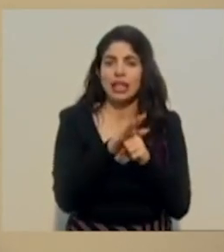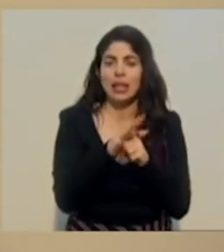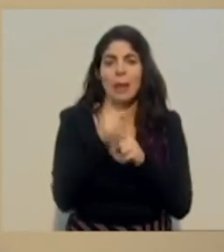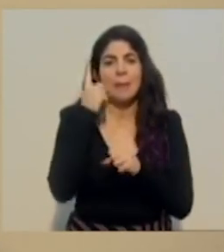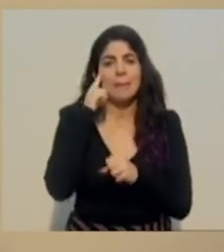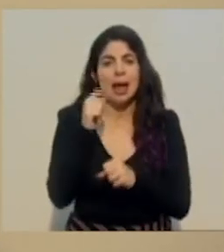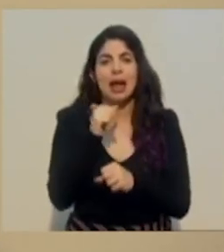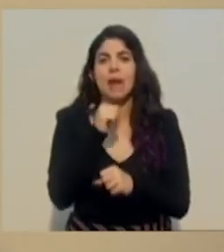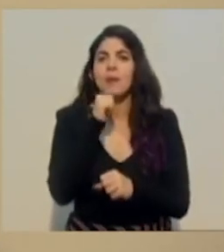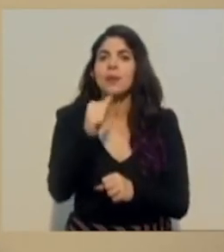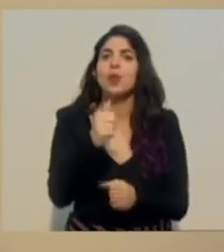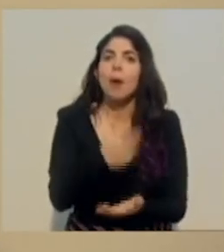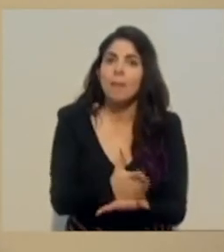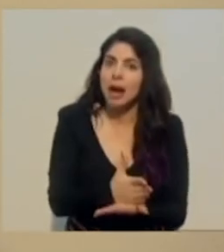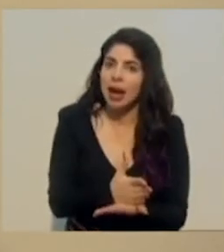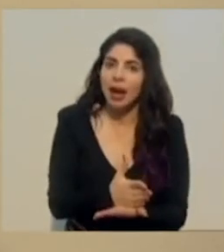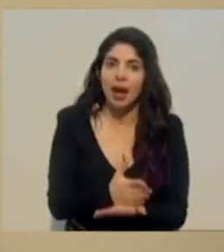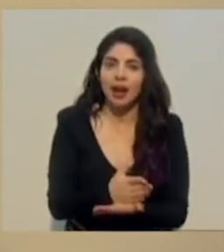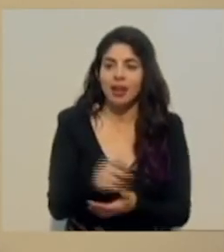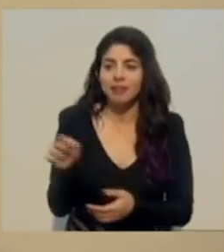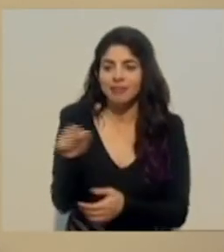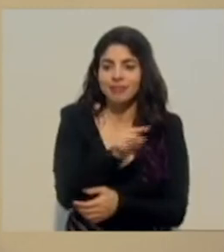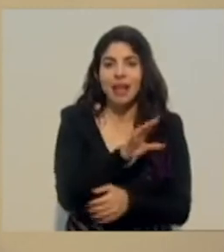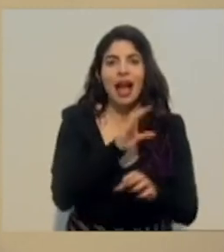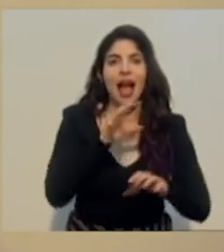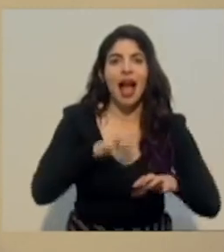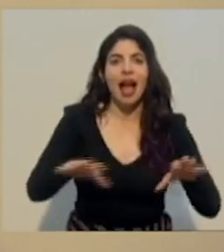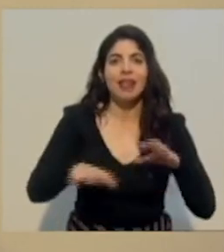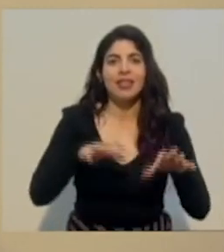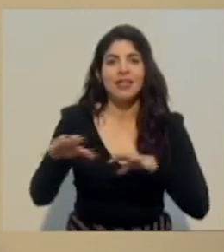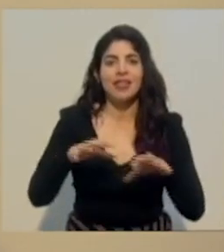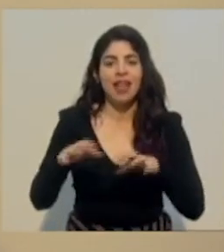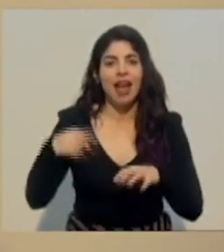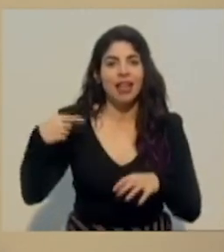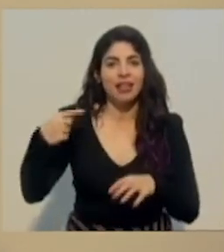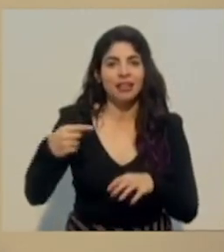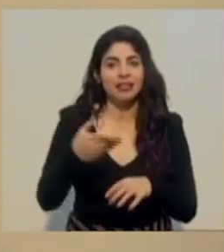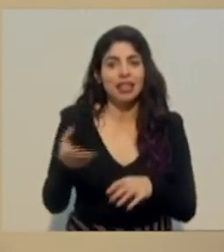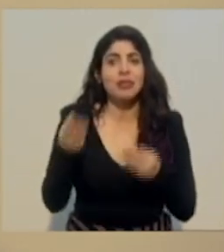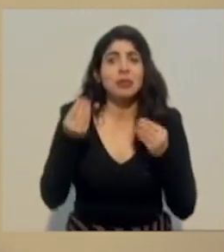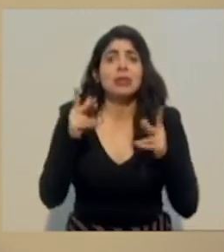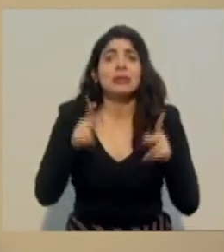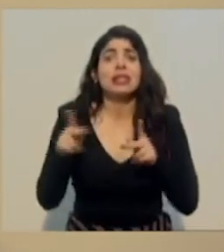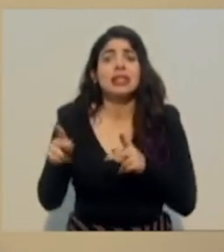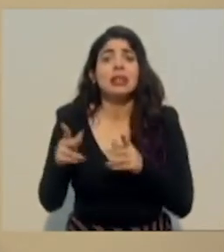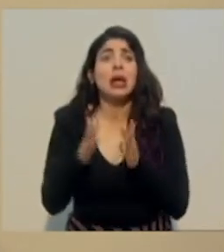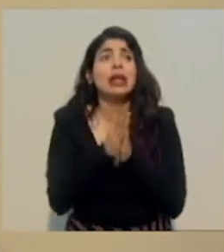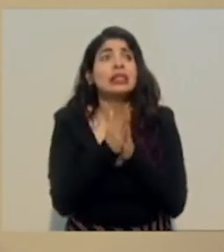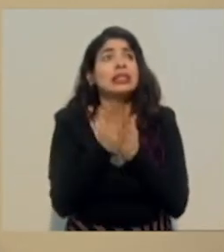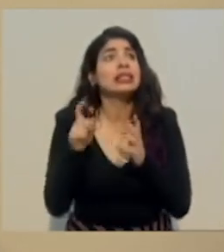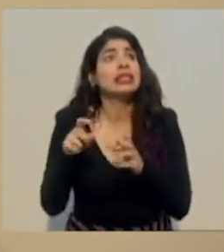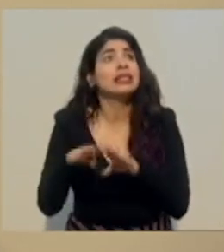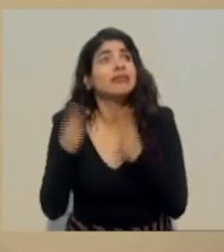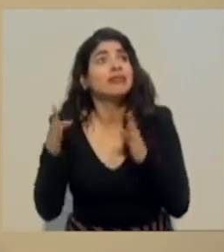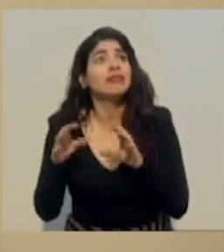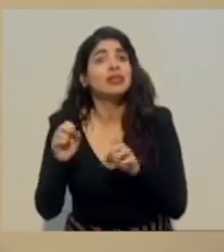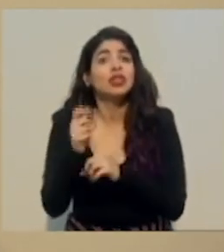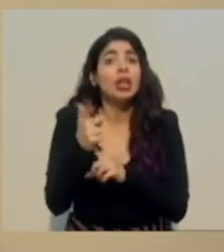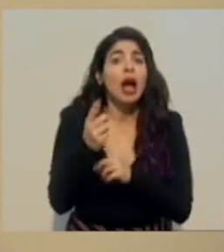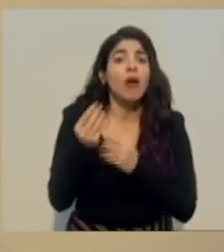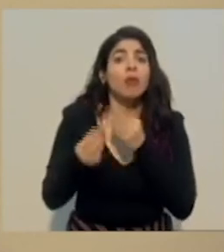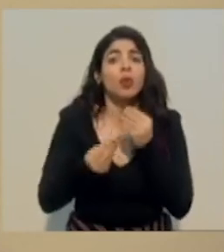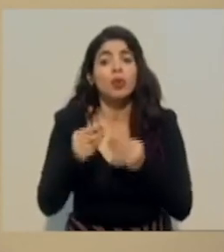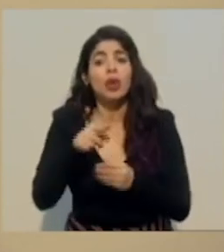por todas las actividades ordinarias que tanto están clamando los sectores sociales y productivos desde